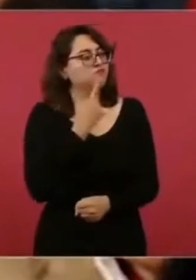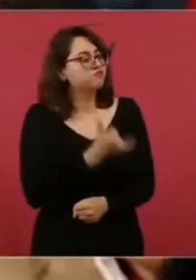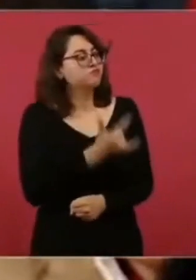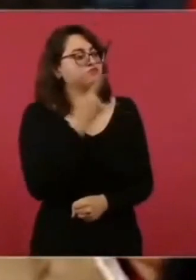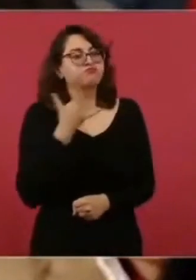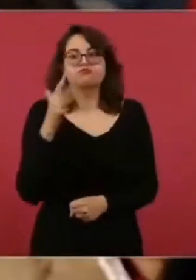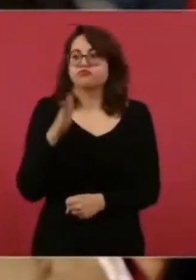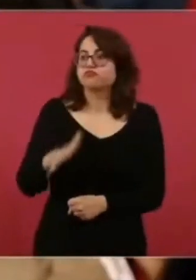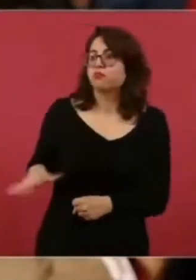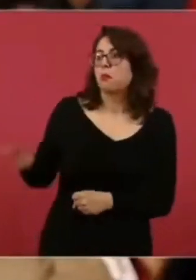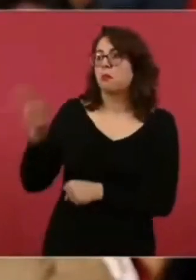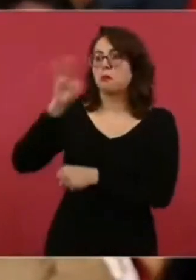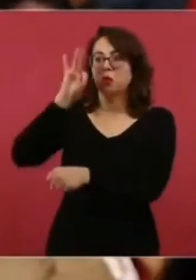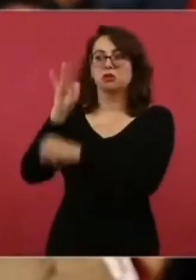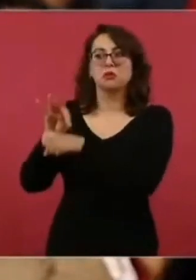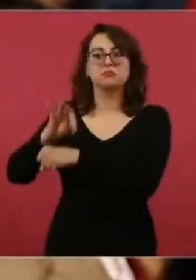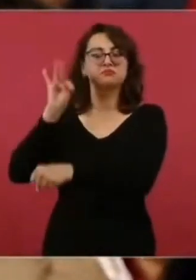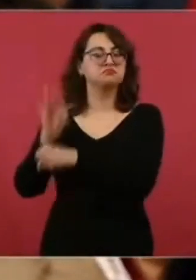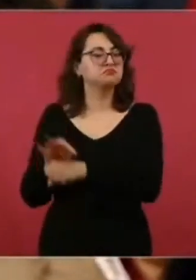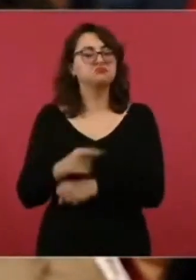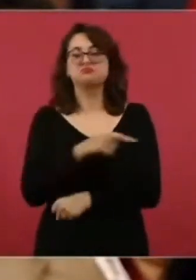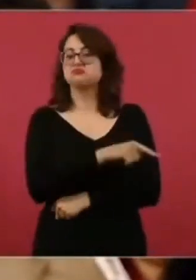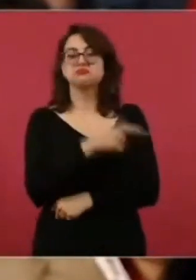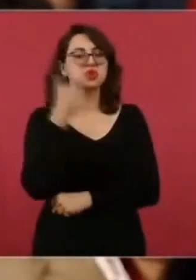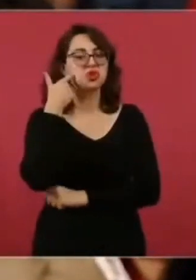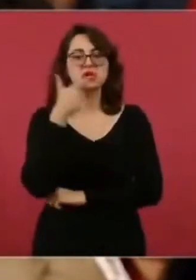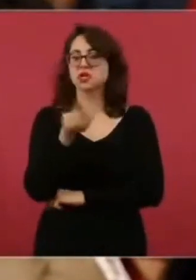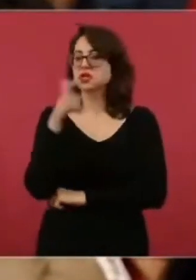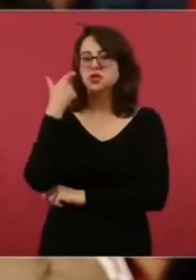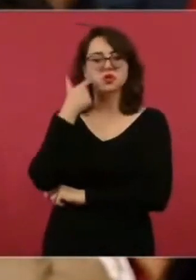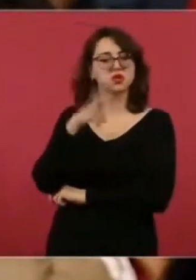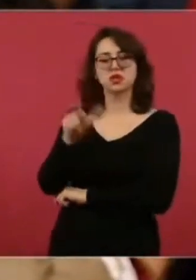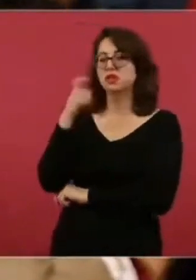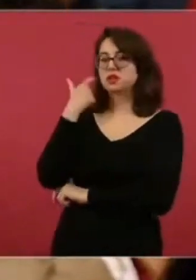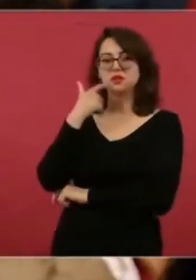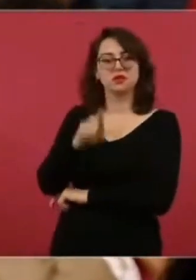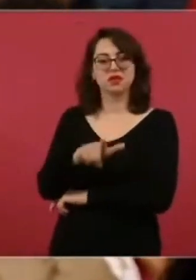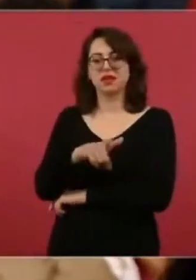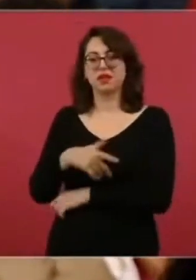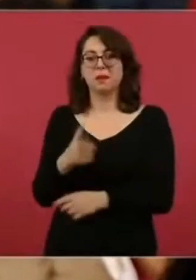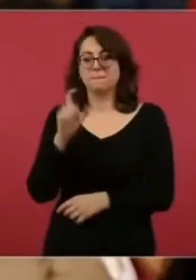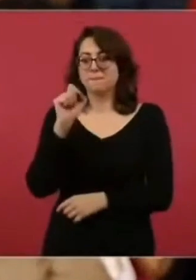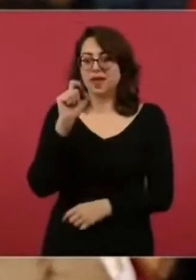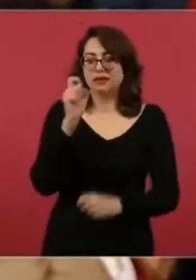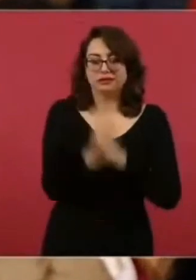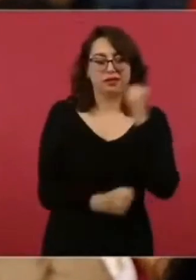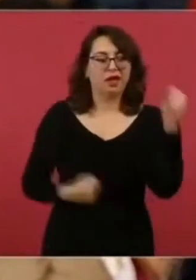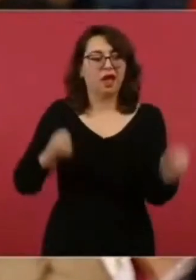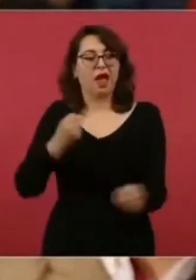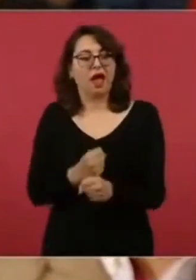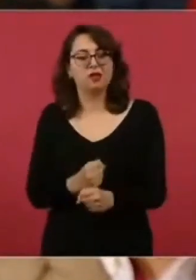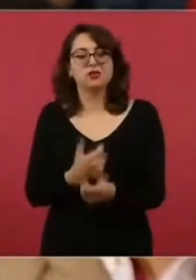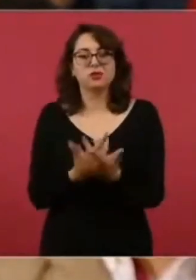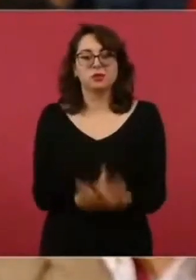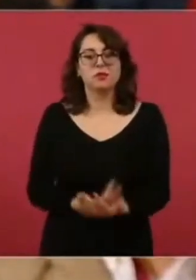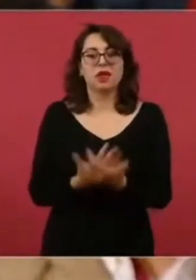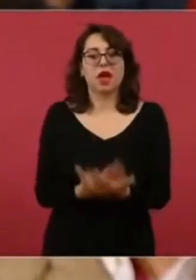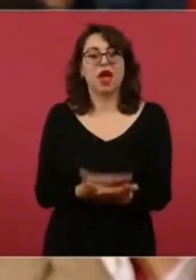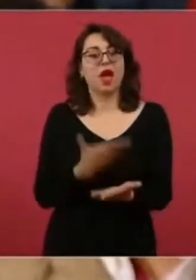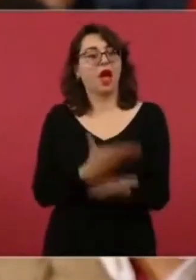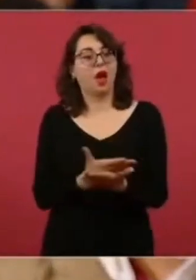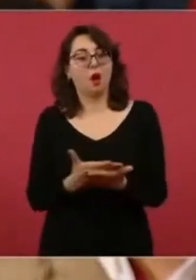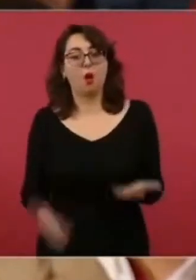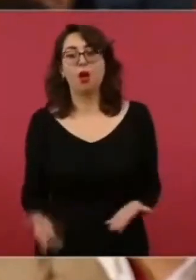Es importante este logro porque garantiza la sustentabilidad del agua, lo que le llaman la sustentabilidad hidrológica,